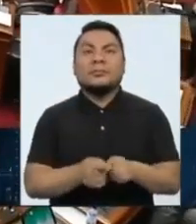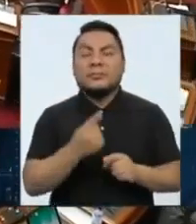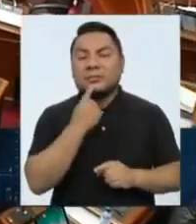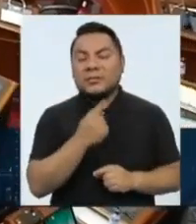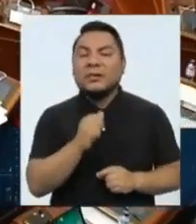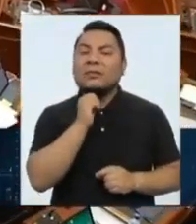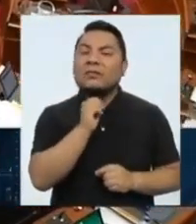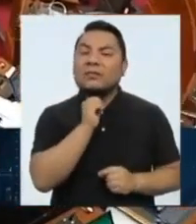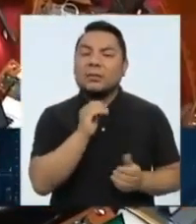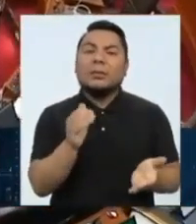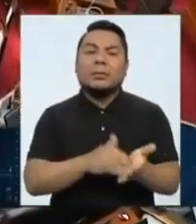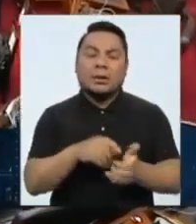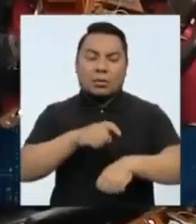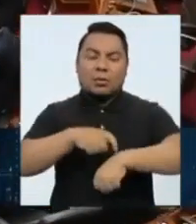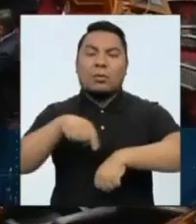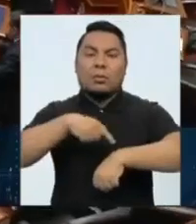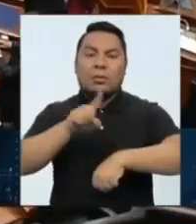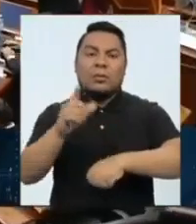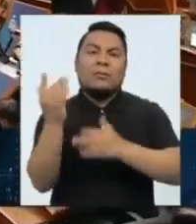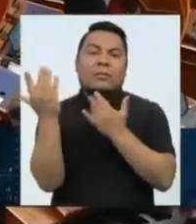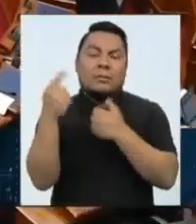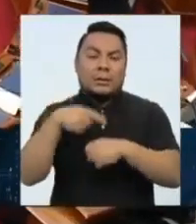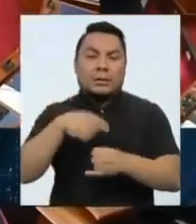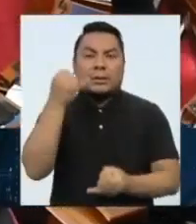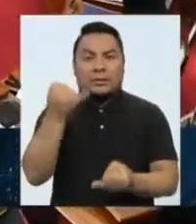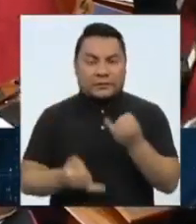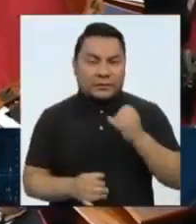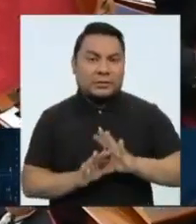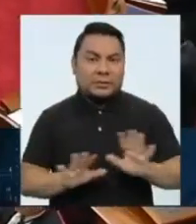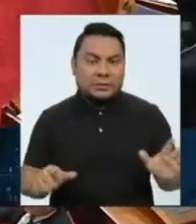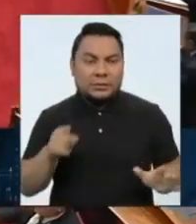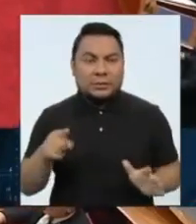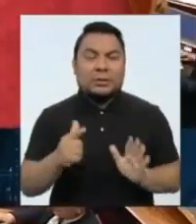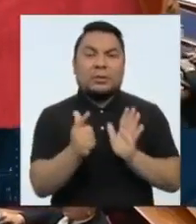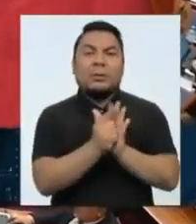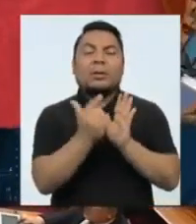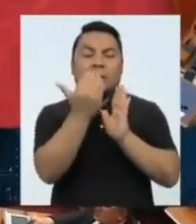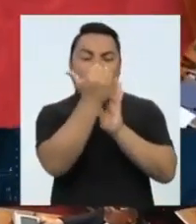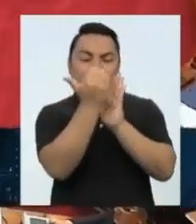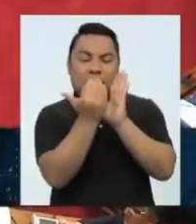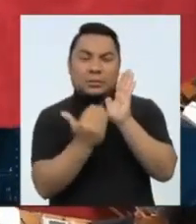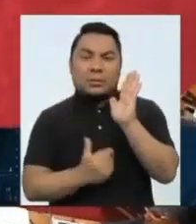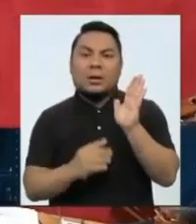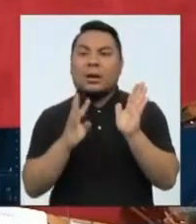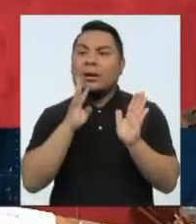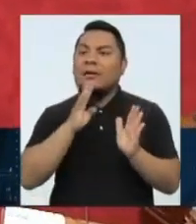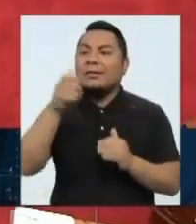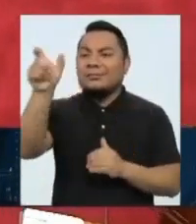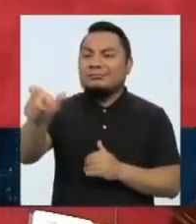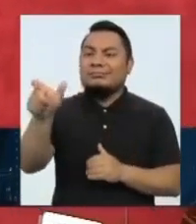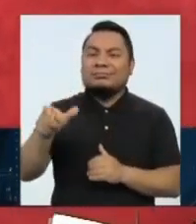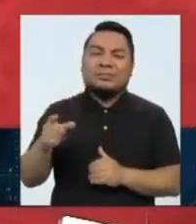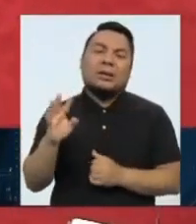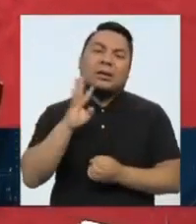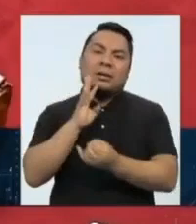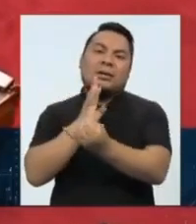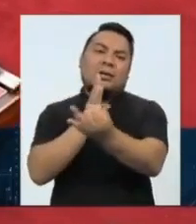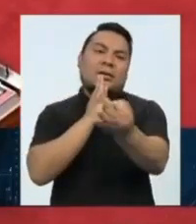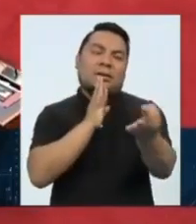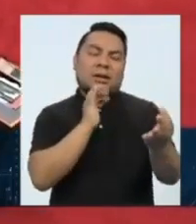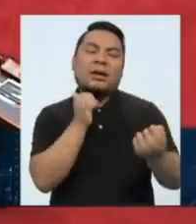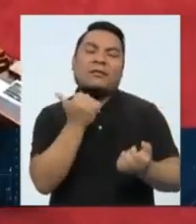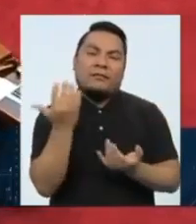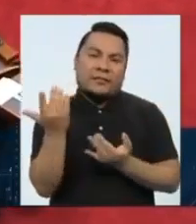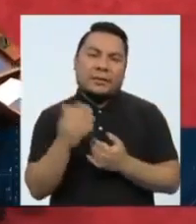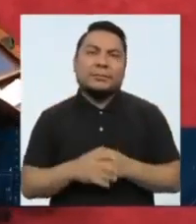aún falta un par de horas para que culmine ya la lista de oradores. Luego se estaría